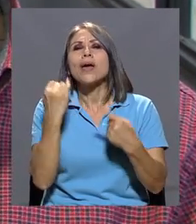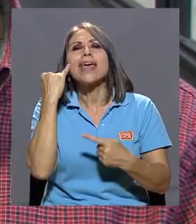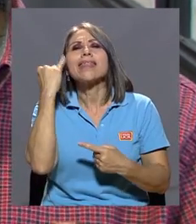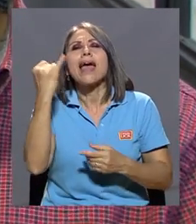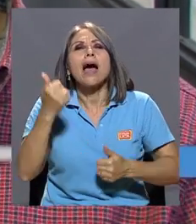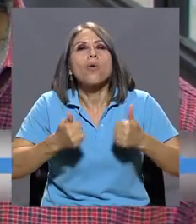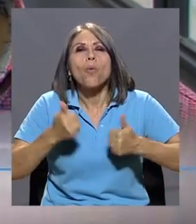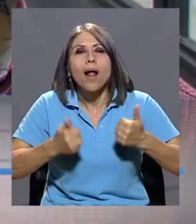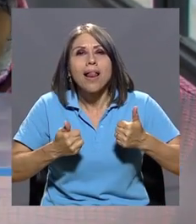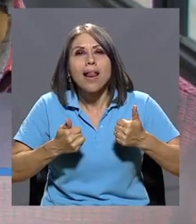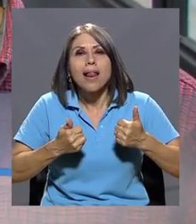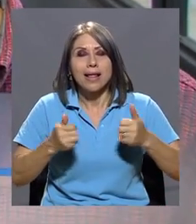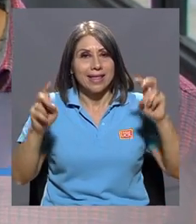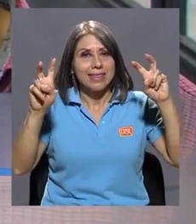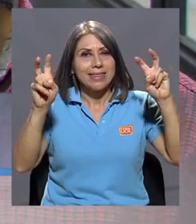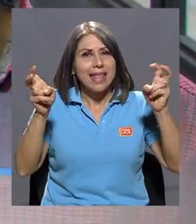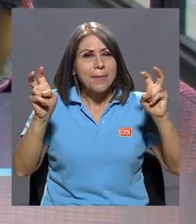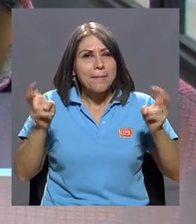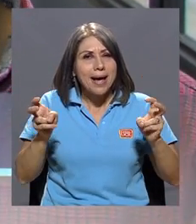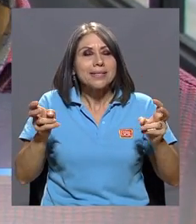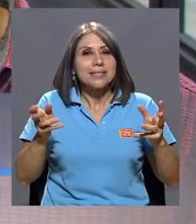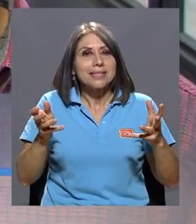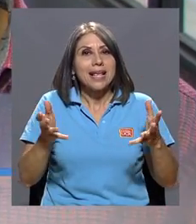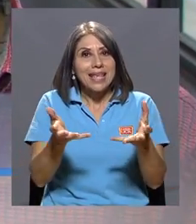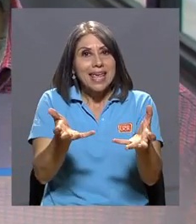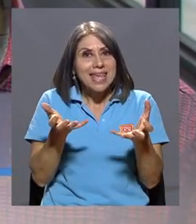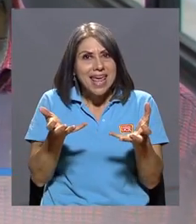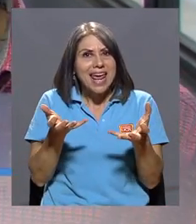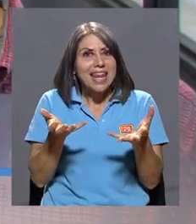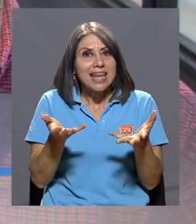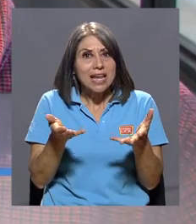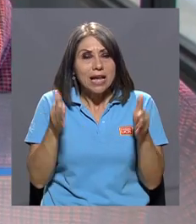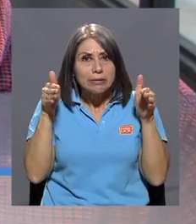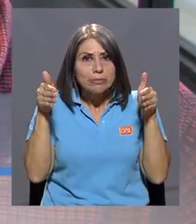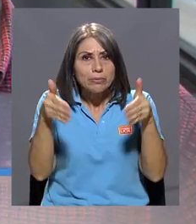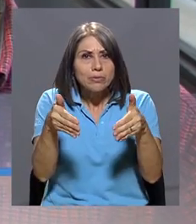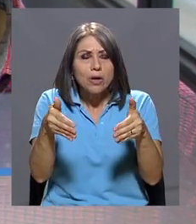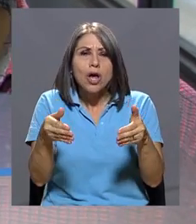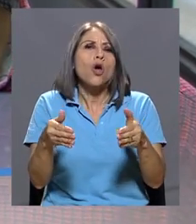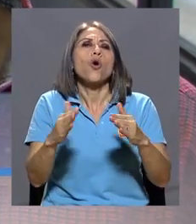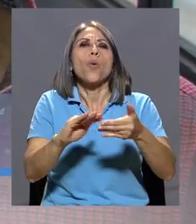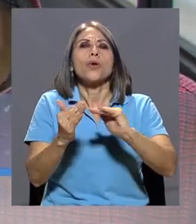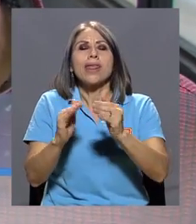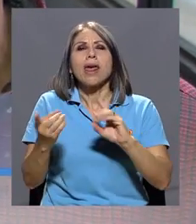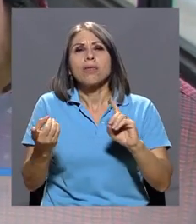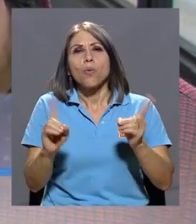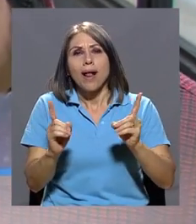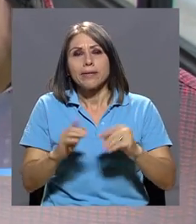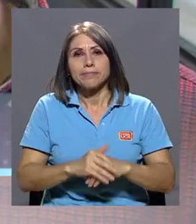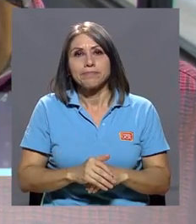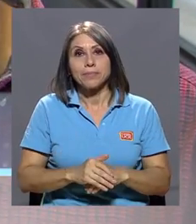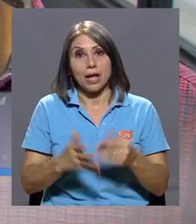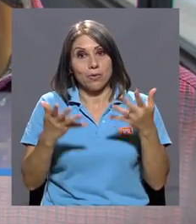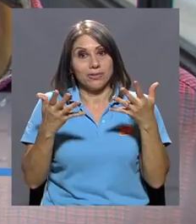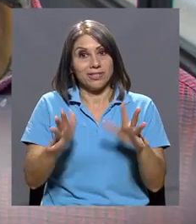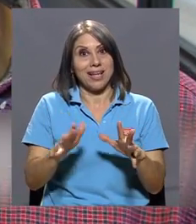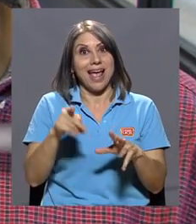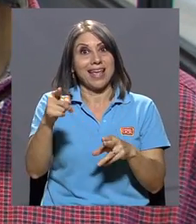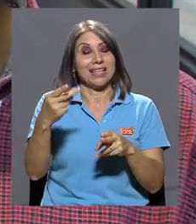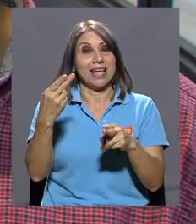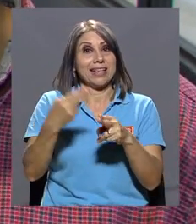y cuáles son los temas o el tema que quieren abordar y en qué comunidad lo van a abordar. A partir de esa